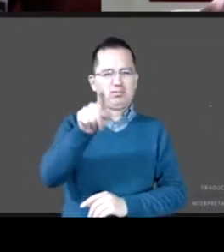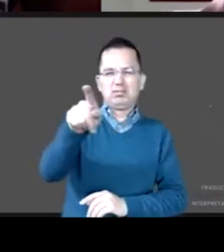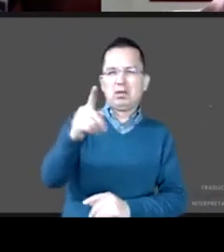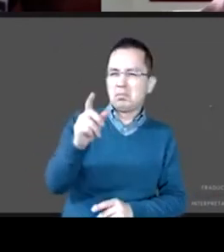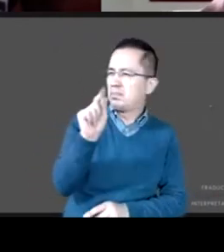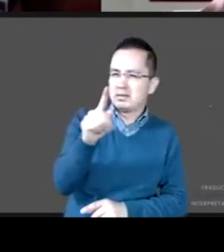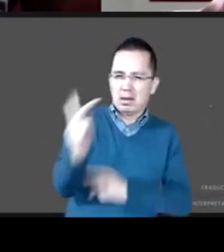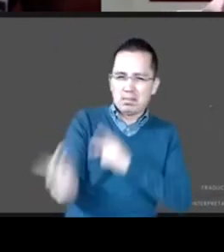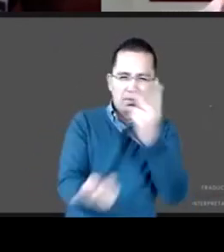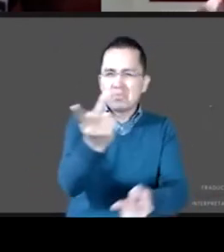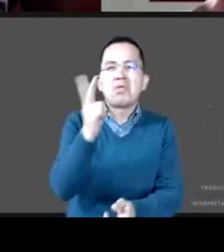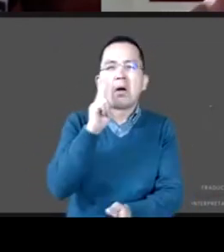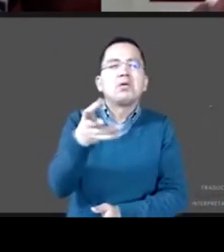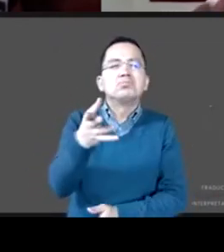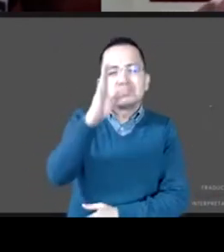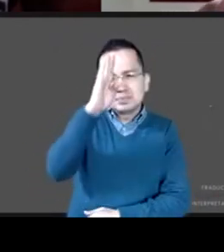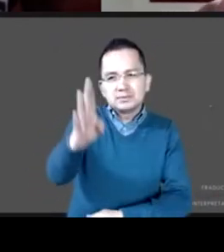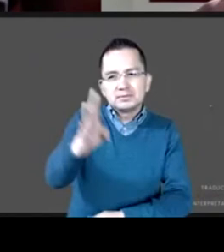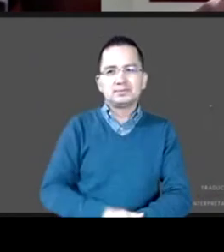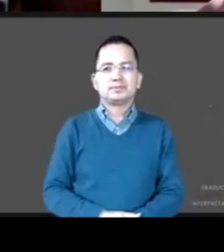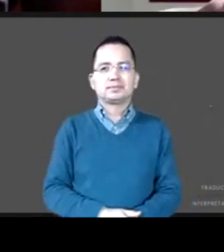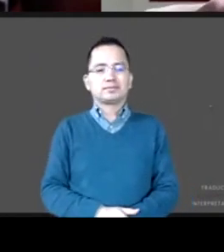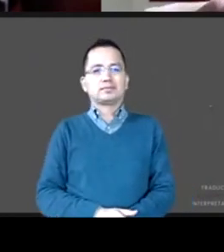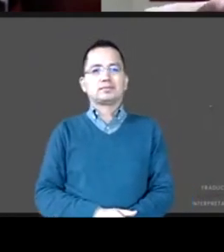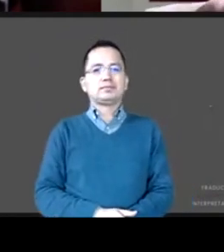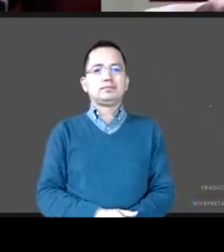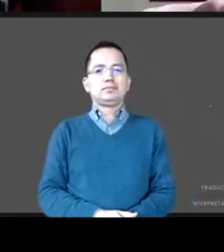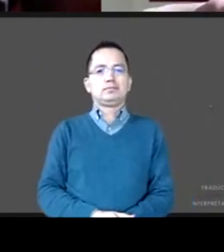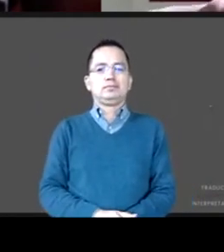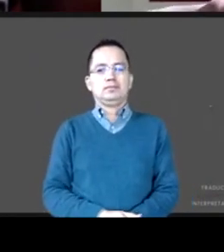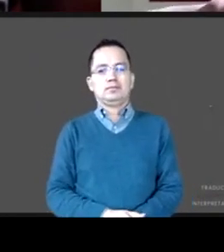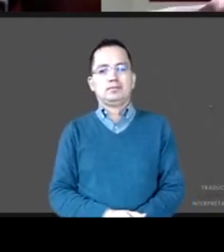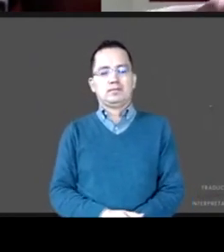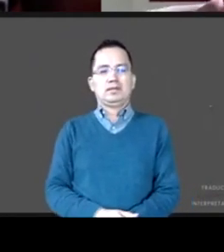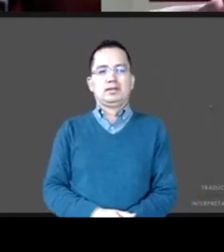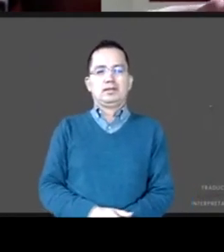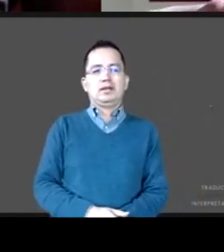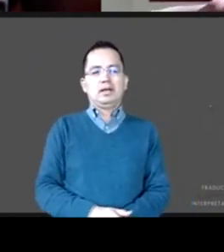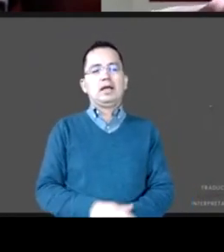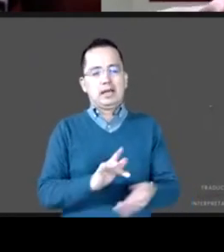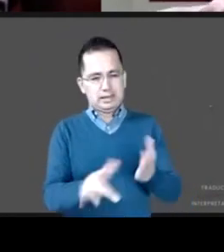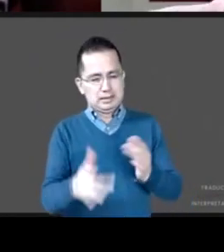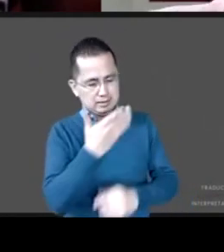énfasis en mi caso claro que sí Ricardo de hecho